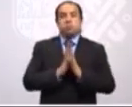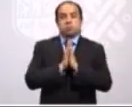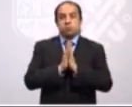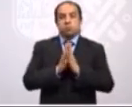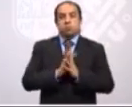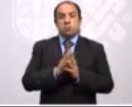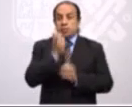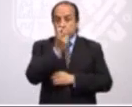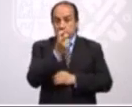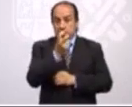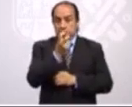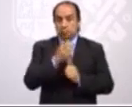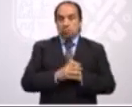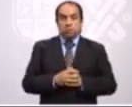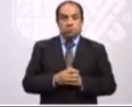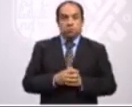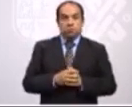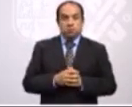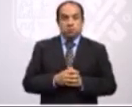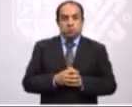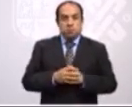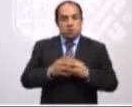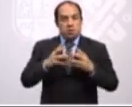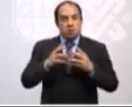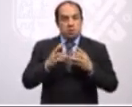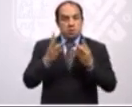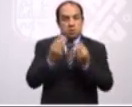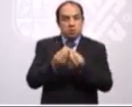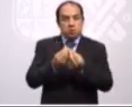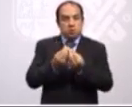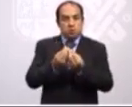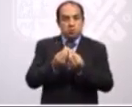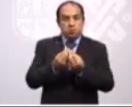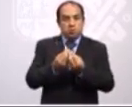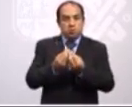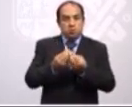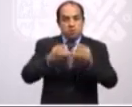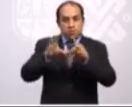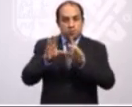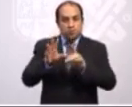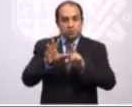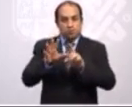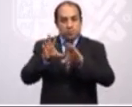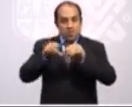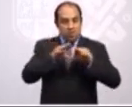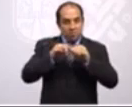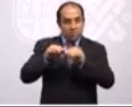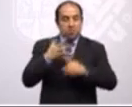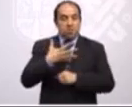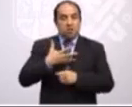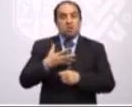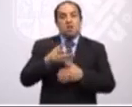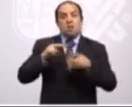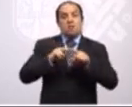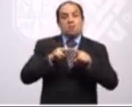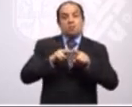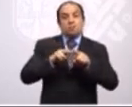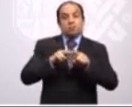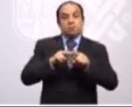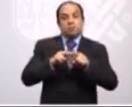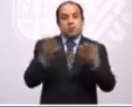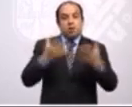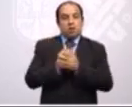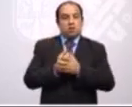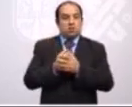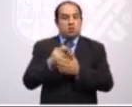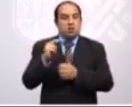Estos son el conjunto de atractivos que tendrá el parque. Vamos a hacer, doctora, nada más un pase ligero